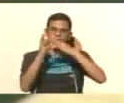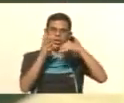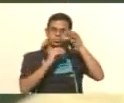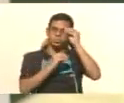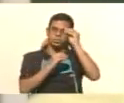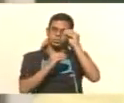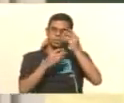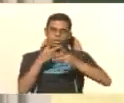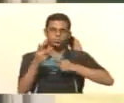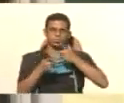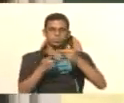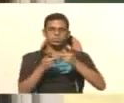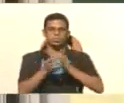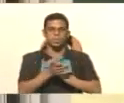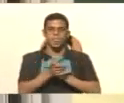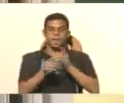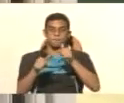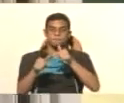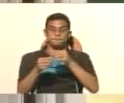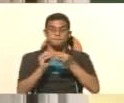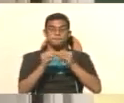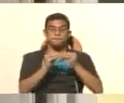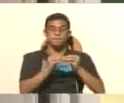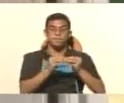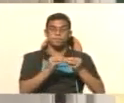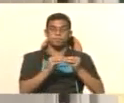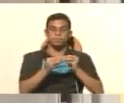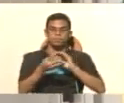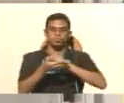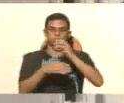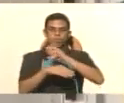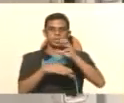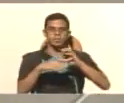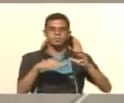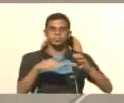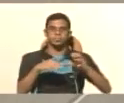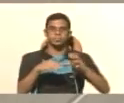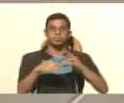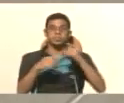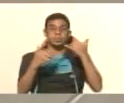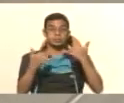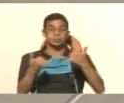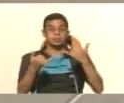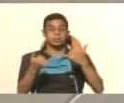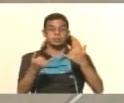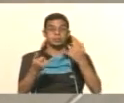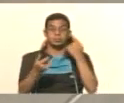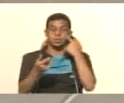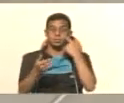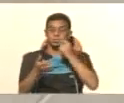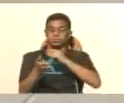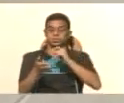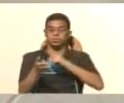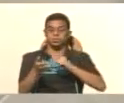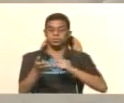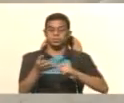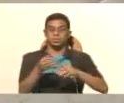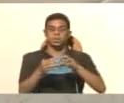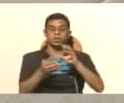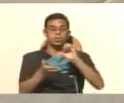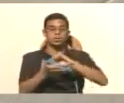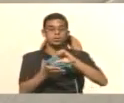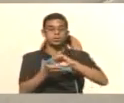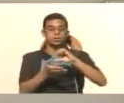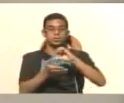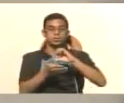Es decir, estamos reparando, acá estamos haciendo el mantenimiento preventivo de un computador que está registrado en los centros de formación para el